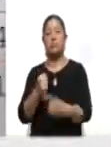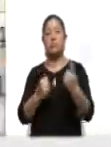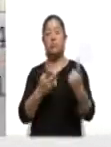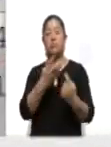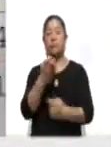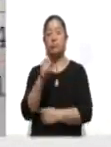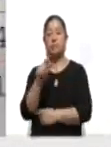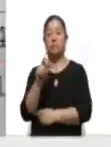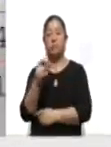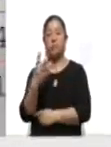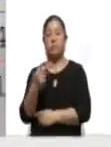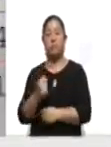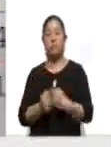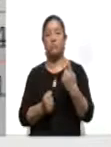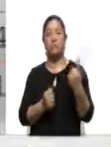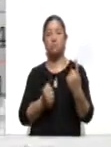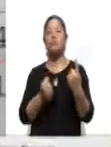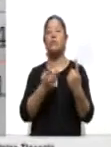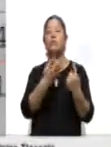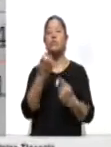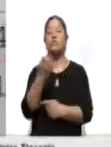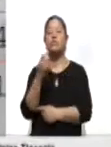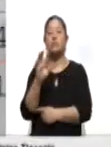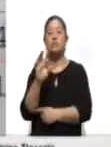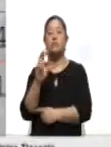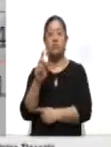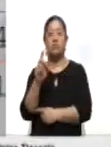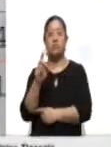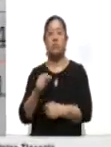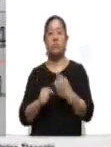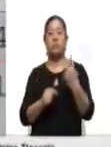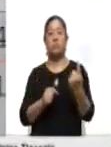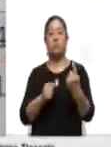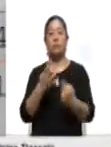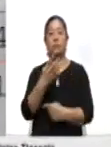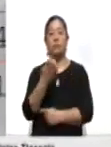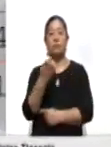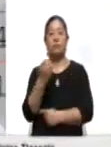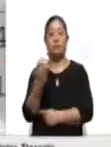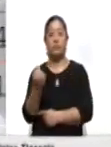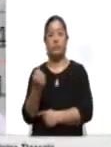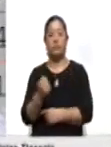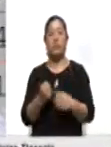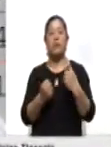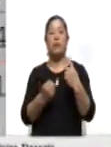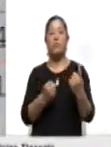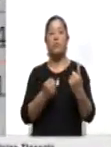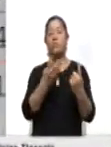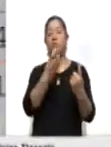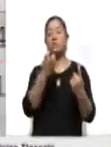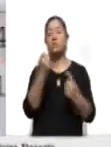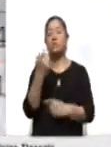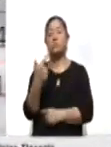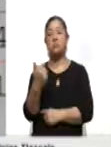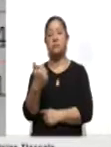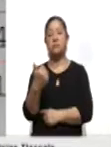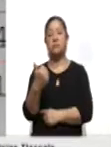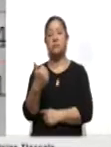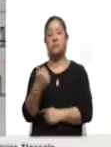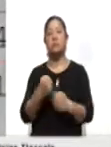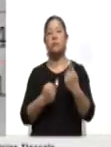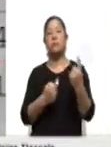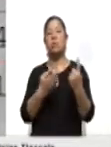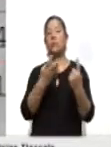San Pablo del Monte 474, Ixtacuíxtla 430, Calpulalpan 409, Totolac 406,